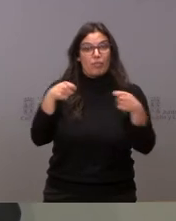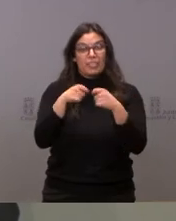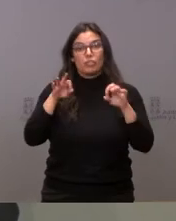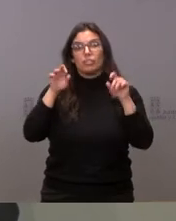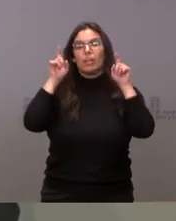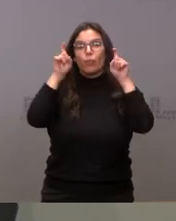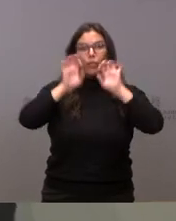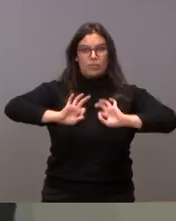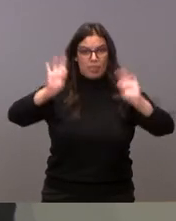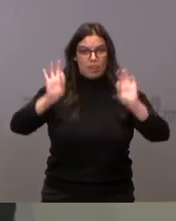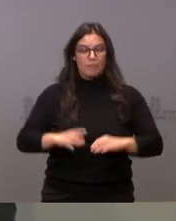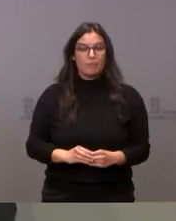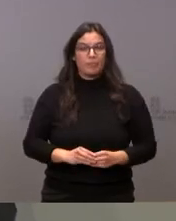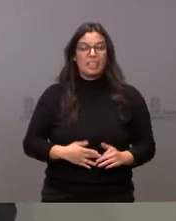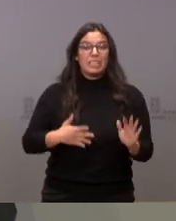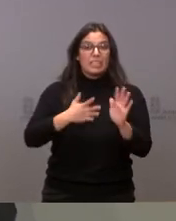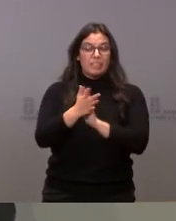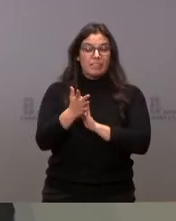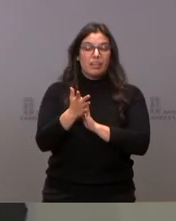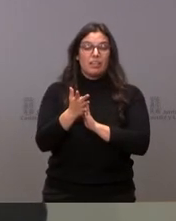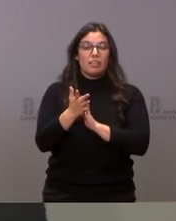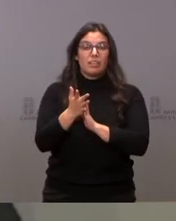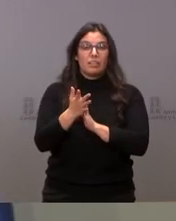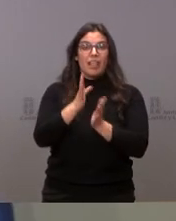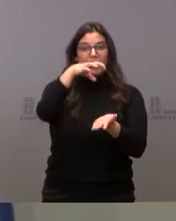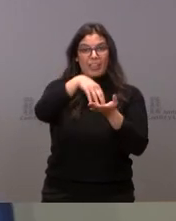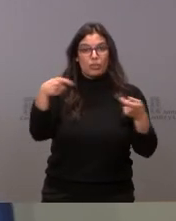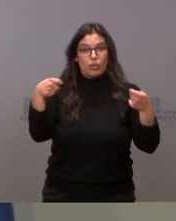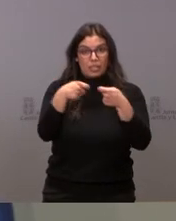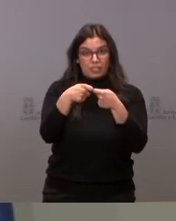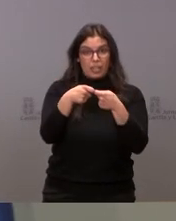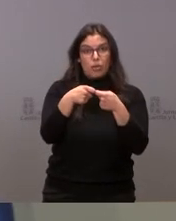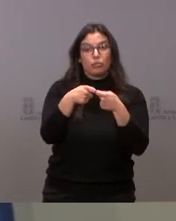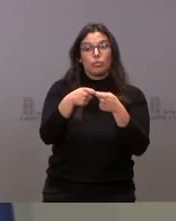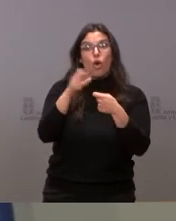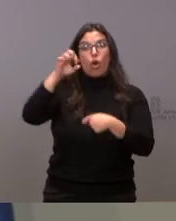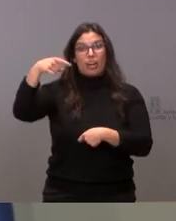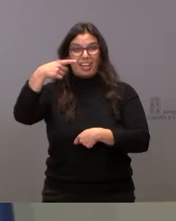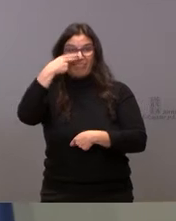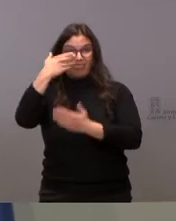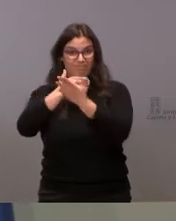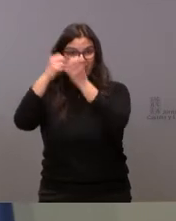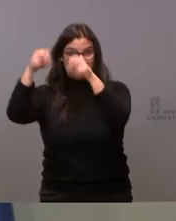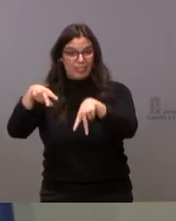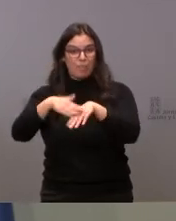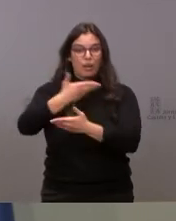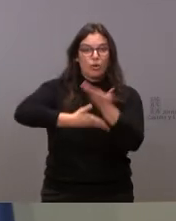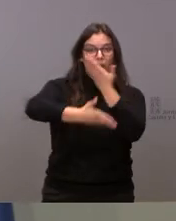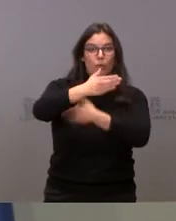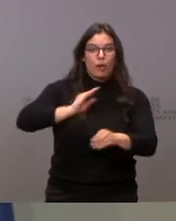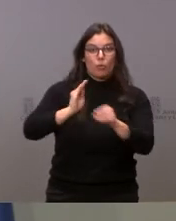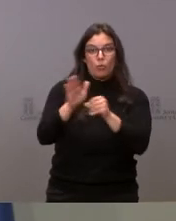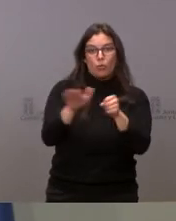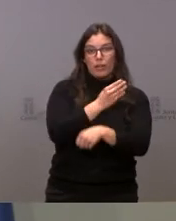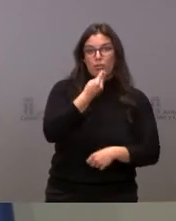especial. Se trata de centros concertados con entidades sin ánimo de lucro para colaborar en la financiación de este